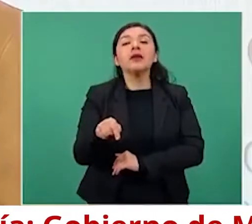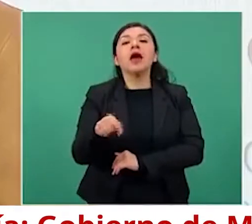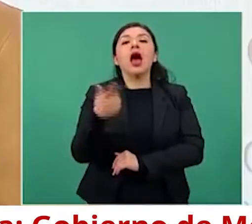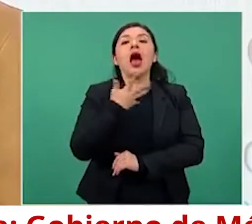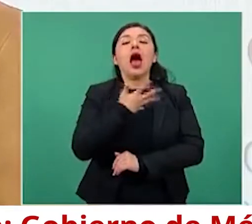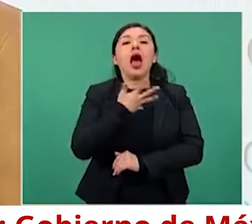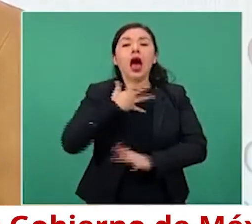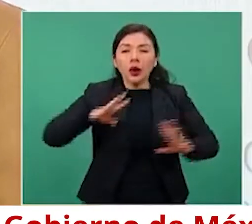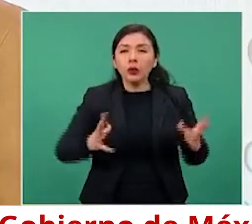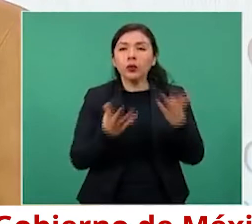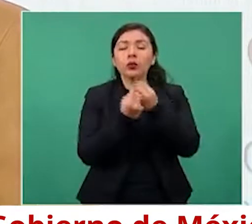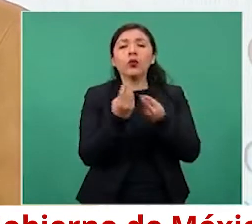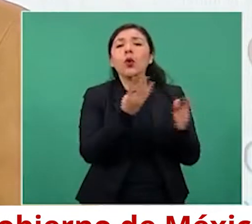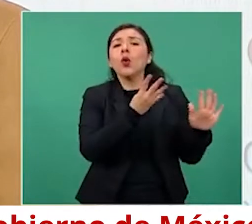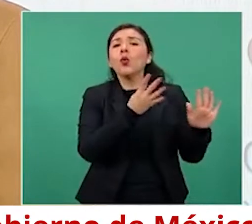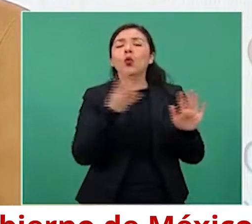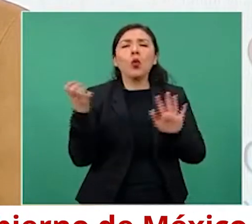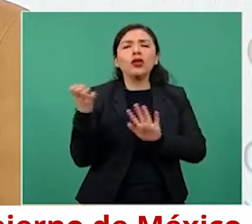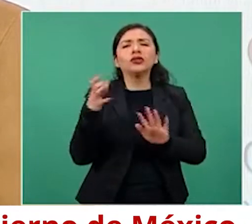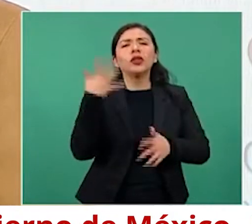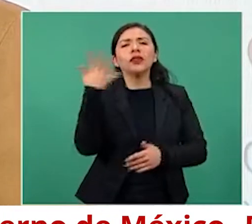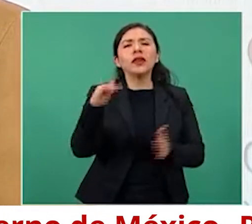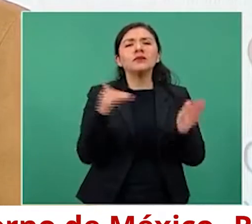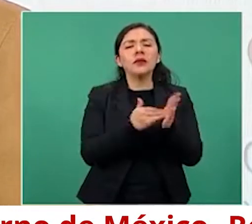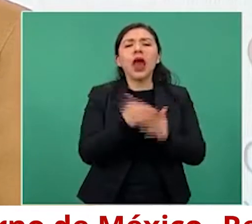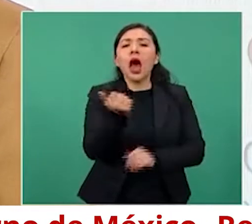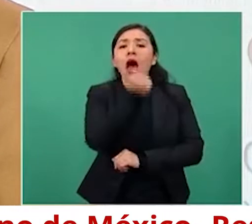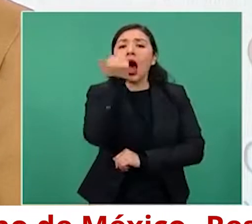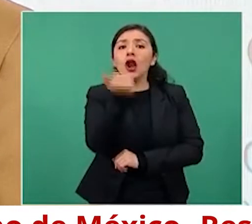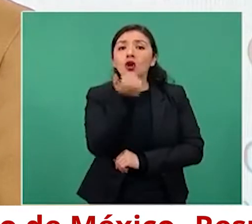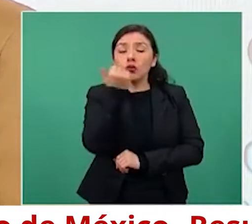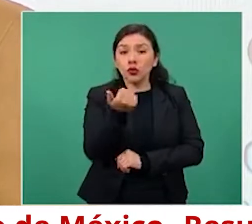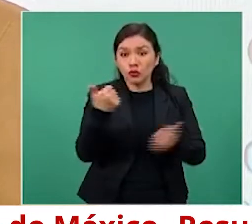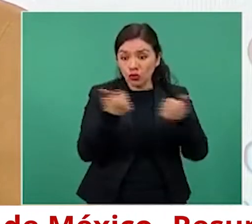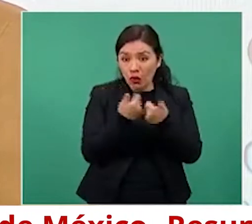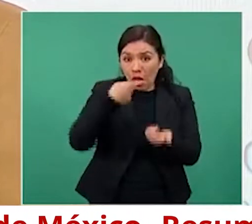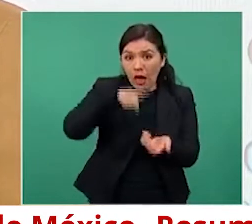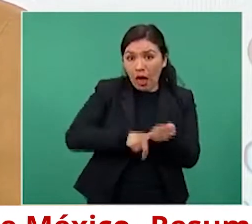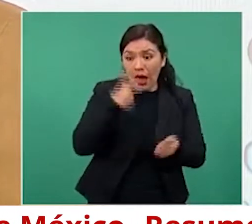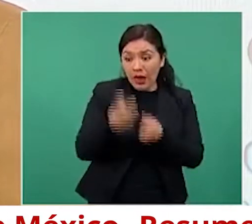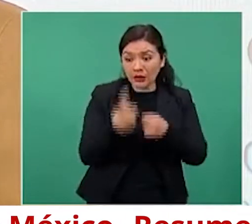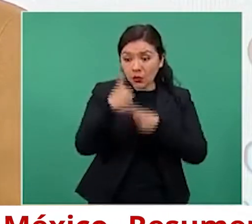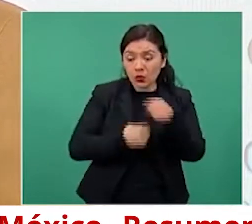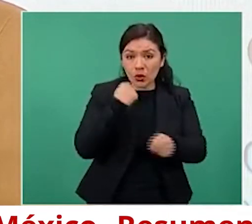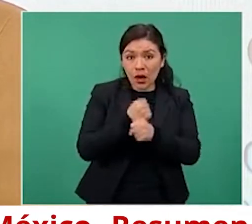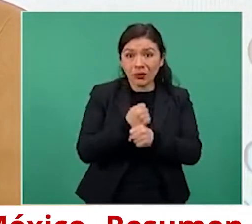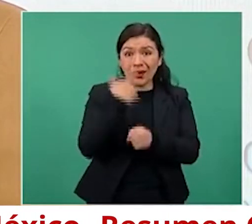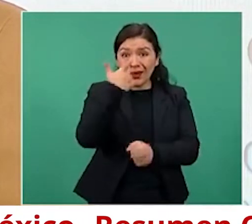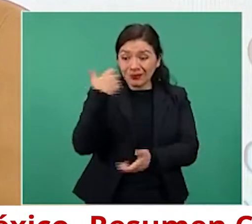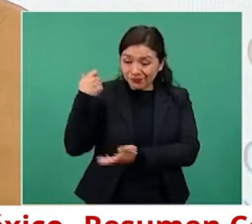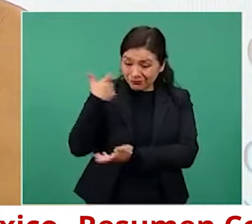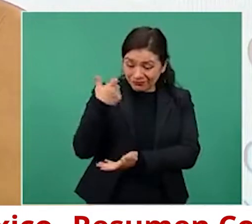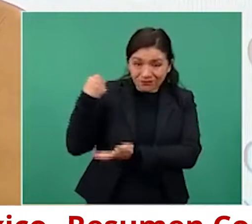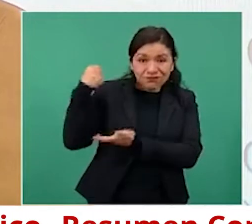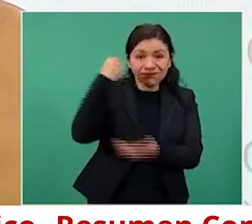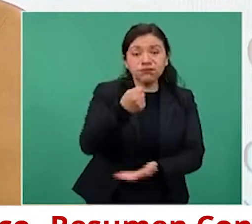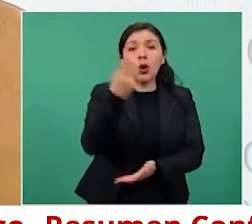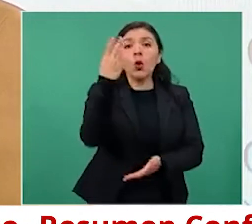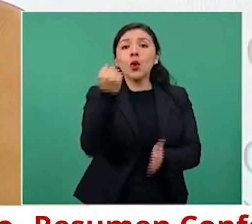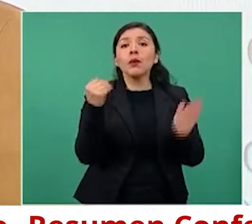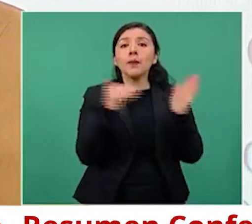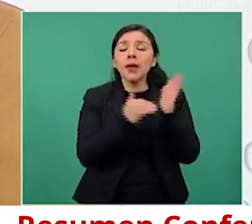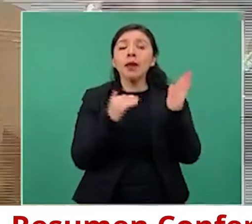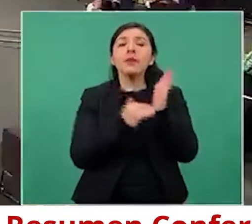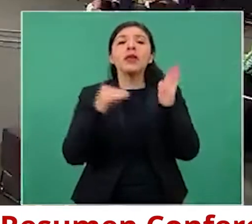total de 410 mil estudiantes atendidos durante todo el año con una inversión social anual de 9 mil